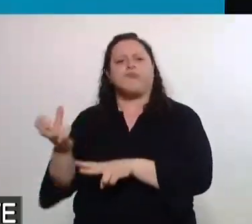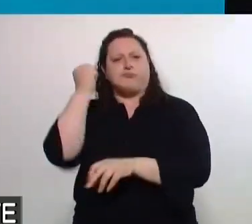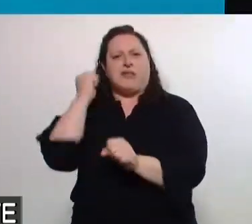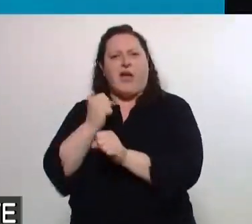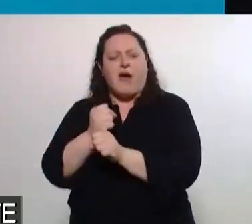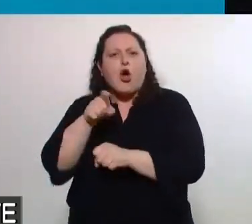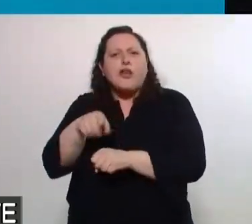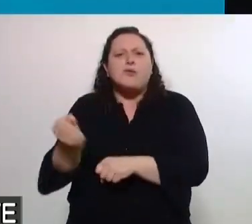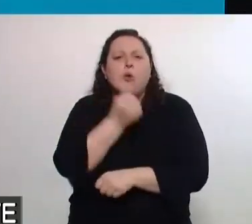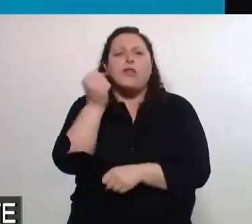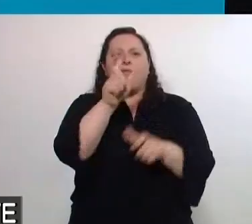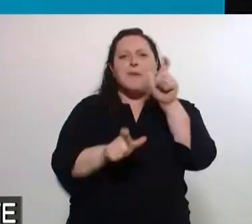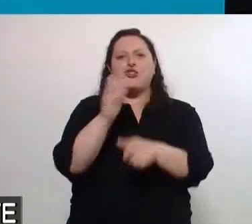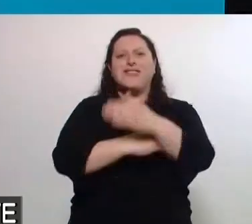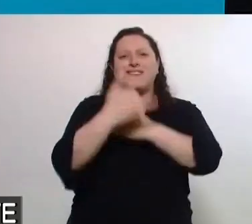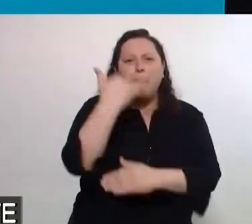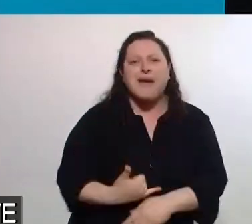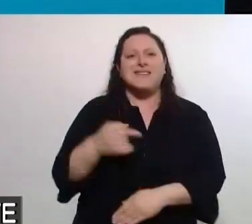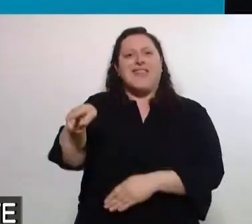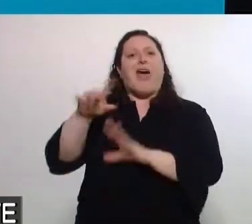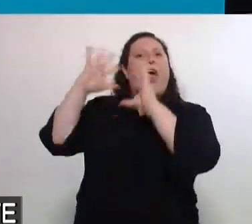a las personas con discapacidad.